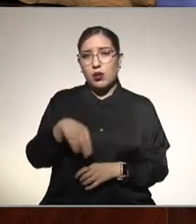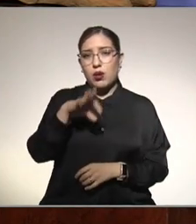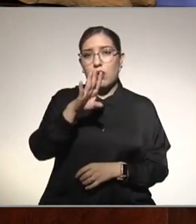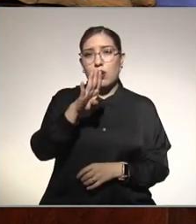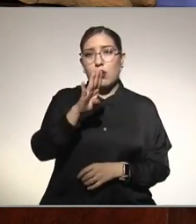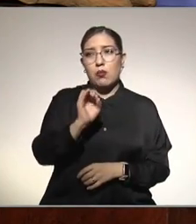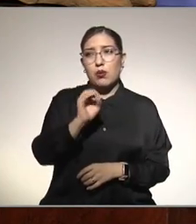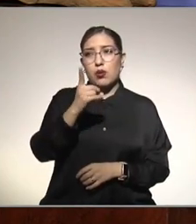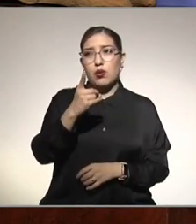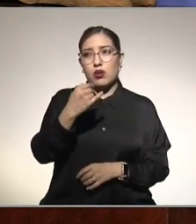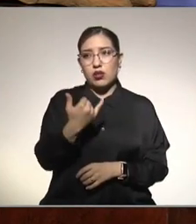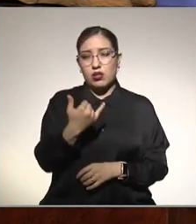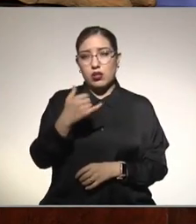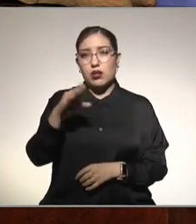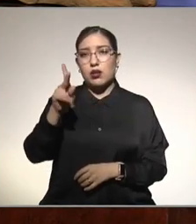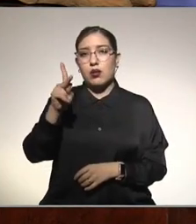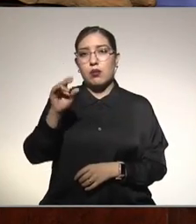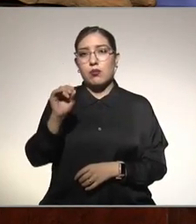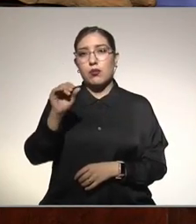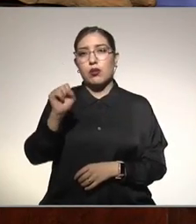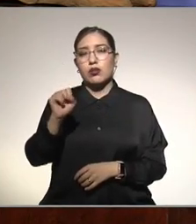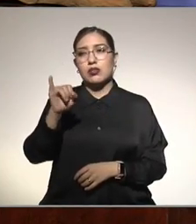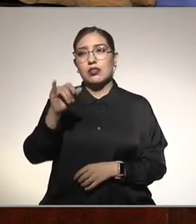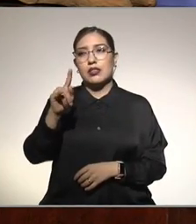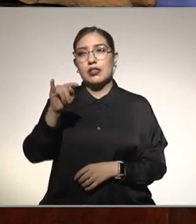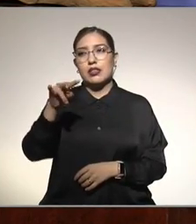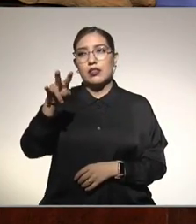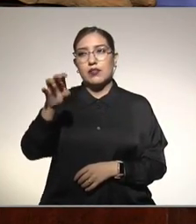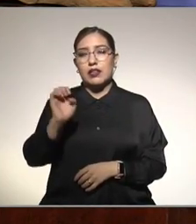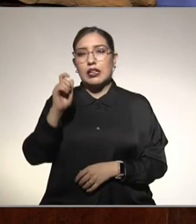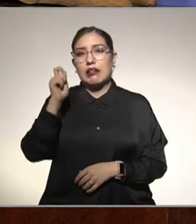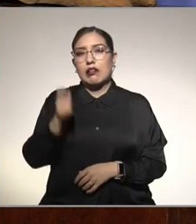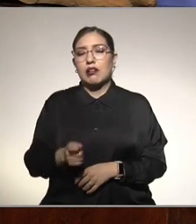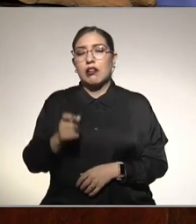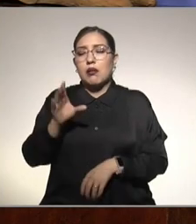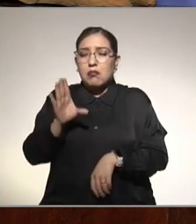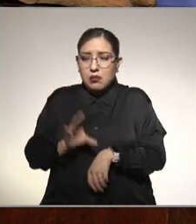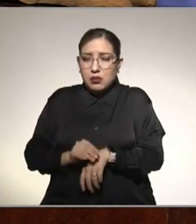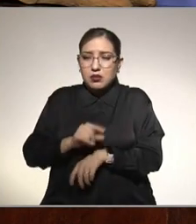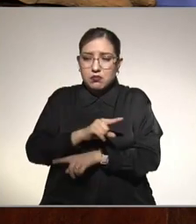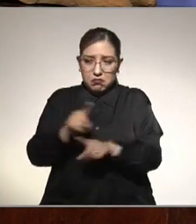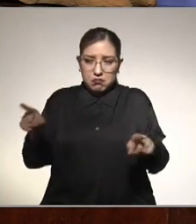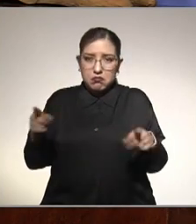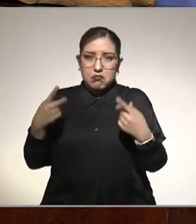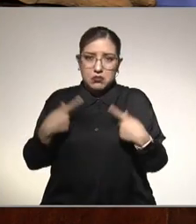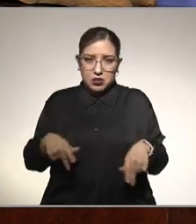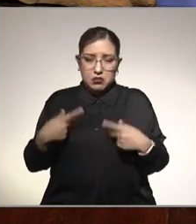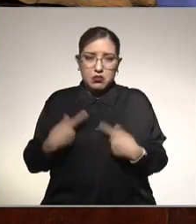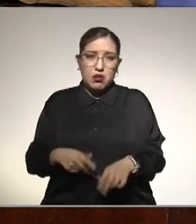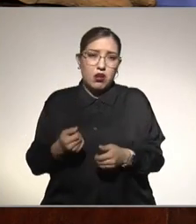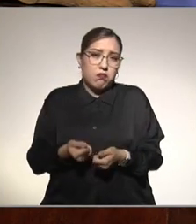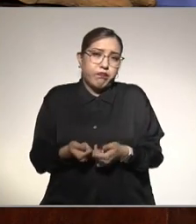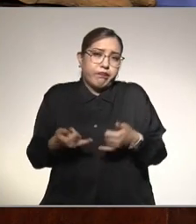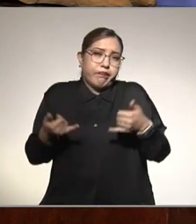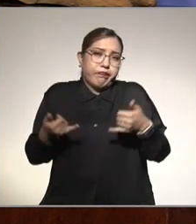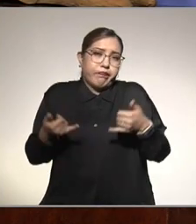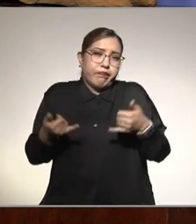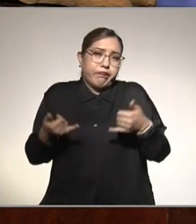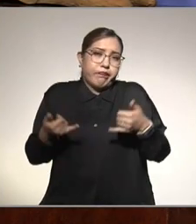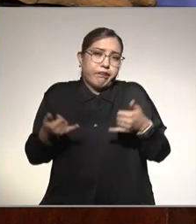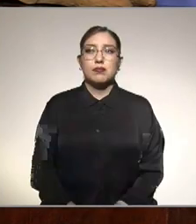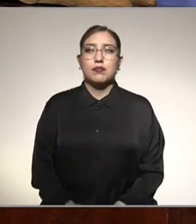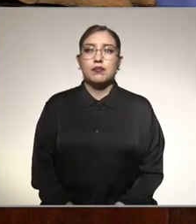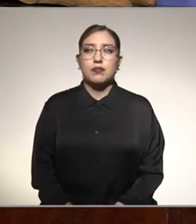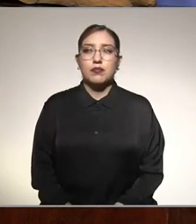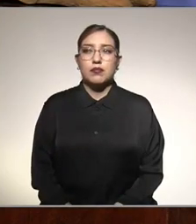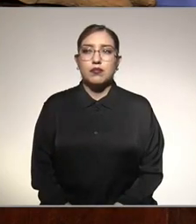disculpa lo entrecomillo a los cuerpos que son obesos entonces nosotros podemos estar perdidos entre